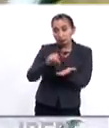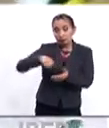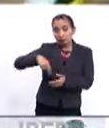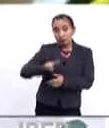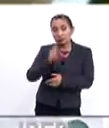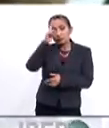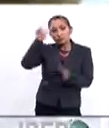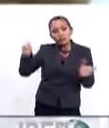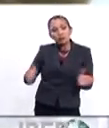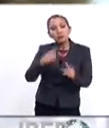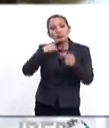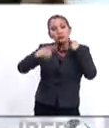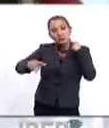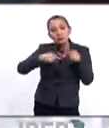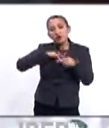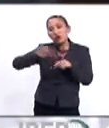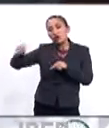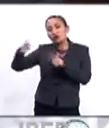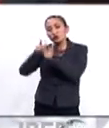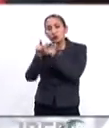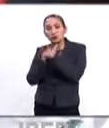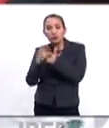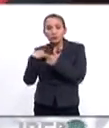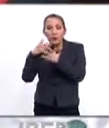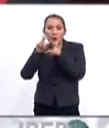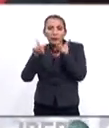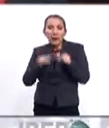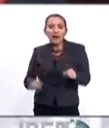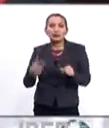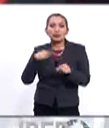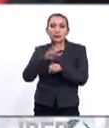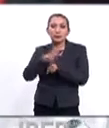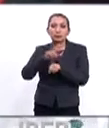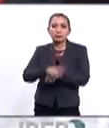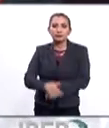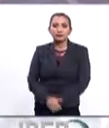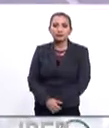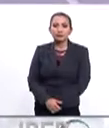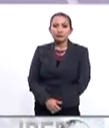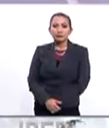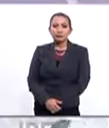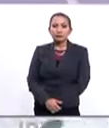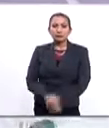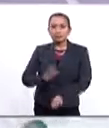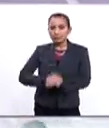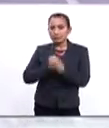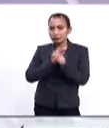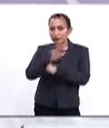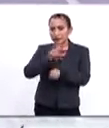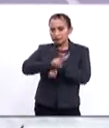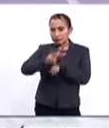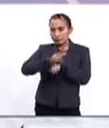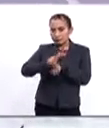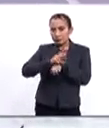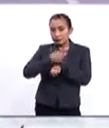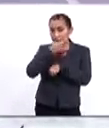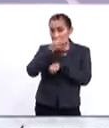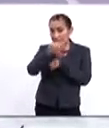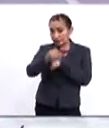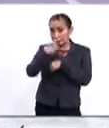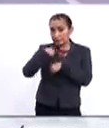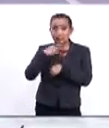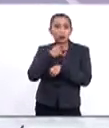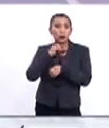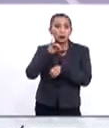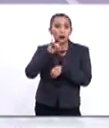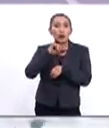la ONU para impulsar el diálogo con la oposición para restaurar la paz en Venezuela. Y en más información de Venezuela, le comento que el